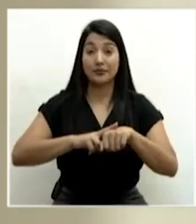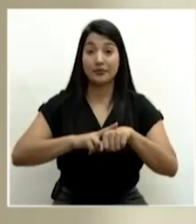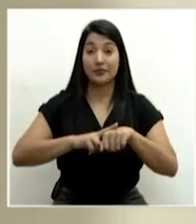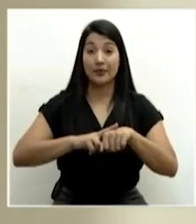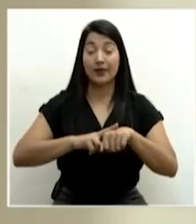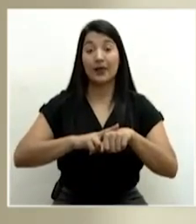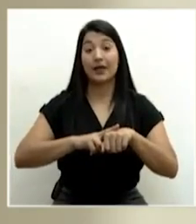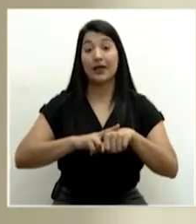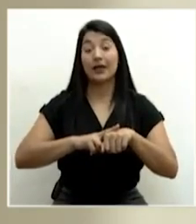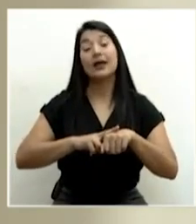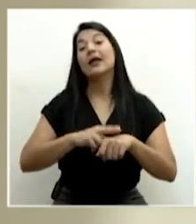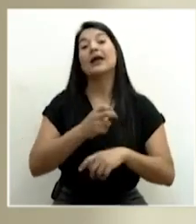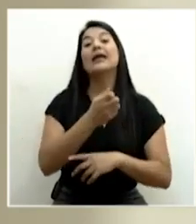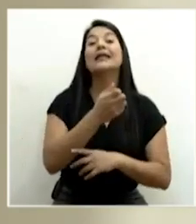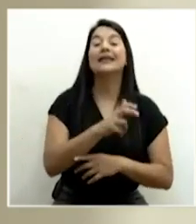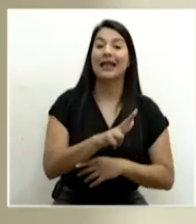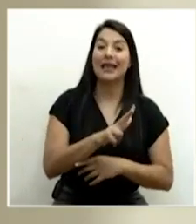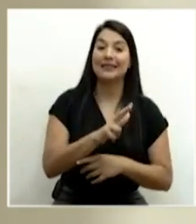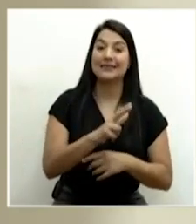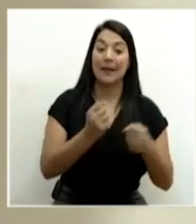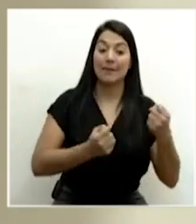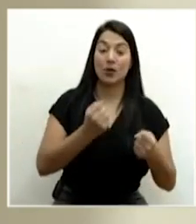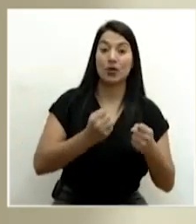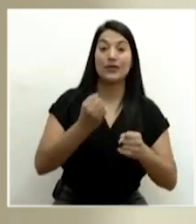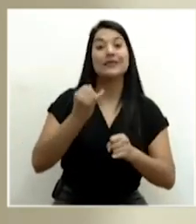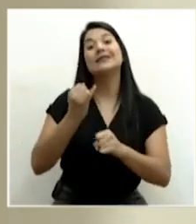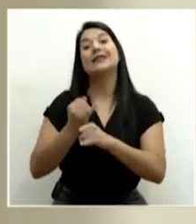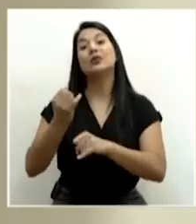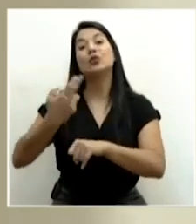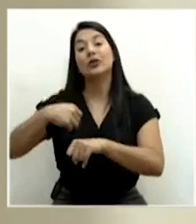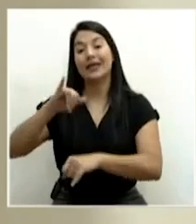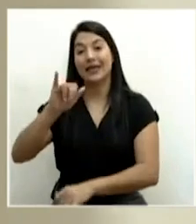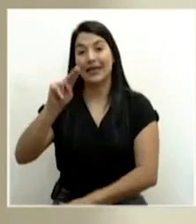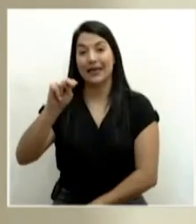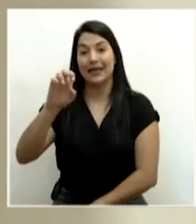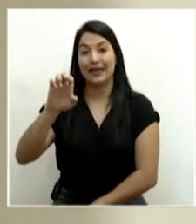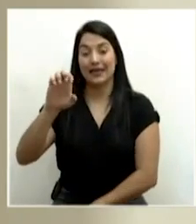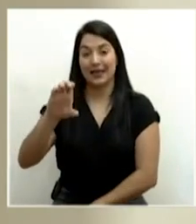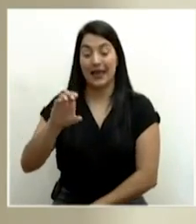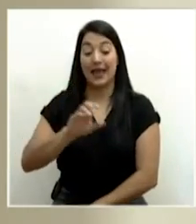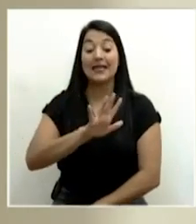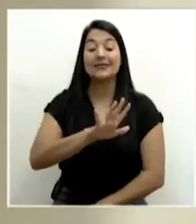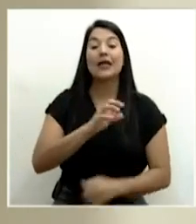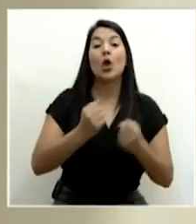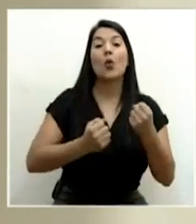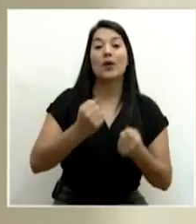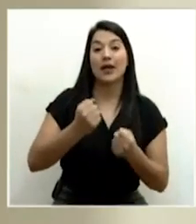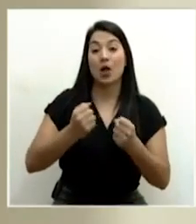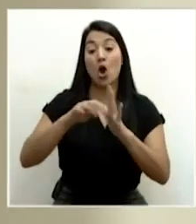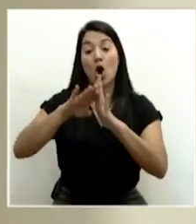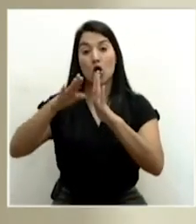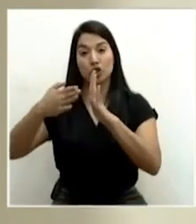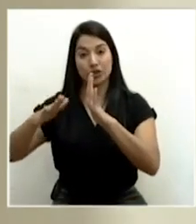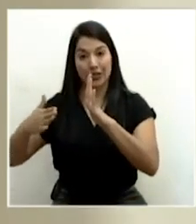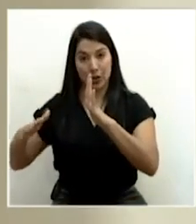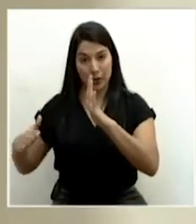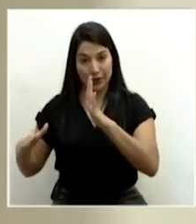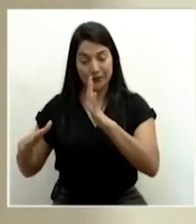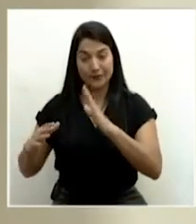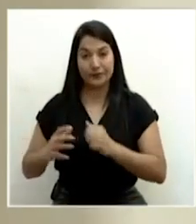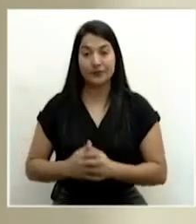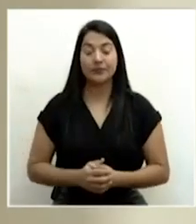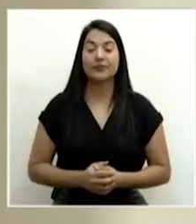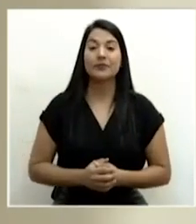trece vehículos de el Instituto Nacional de Estadística y Censo, cinco vehículos de la Contraloría General de la